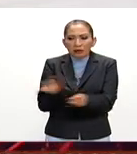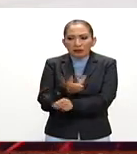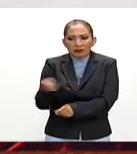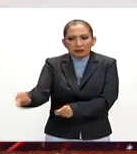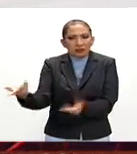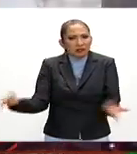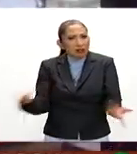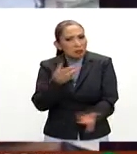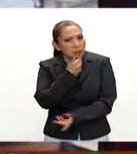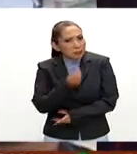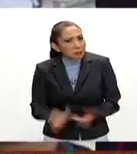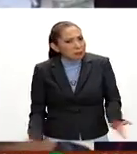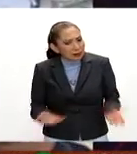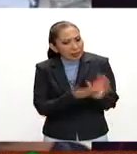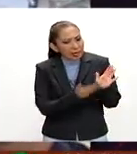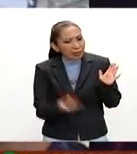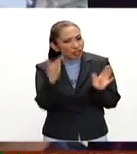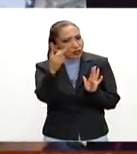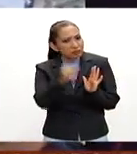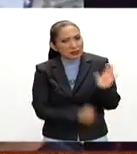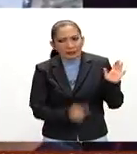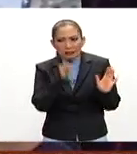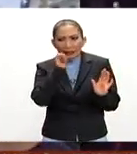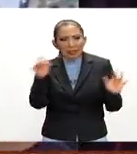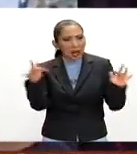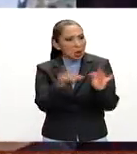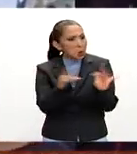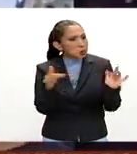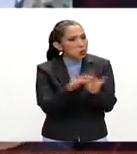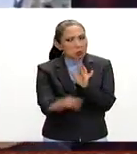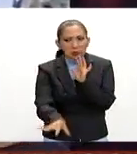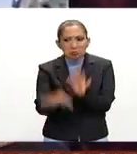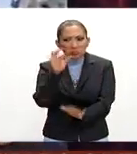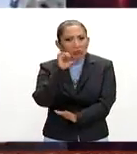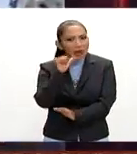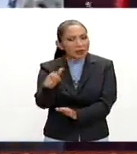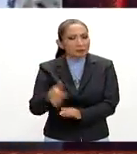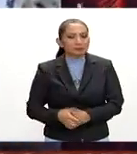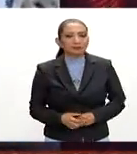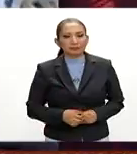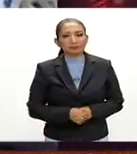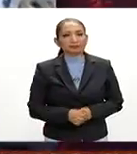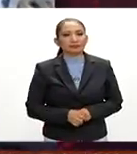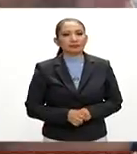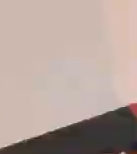de qué fue lo que pasó en esos días en que no se encontraba nada respecto de él.